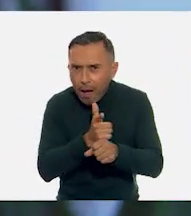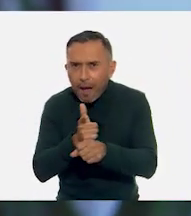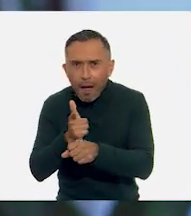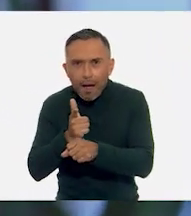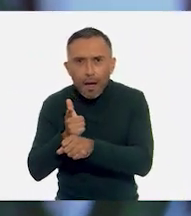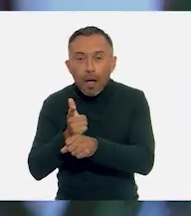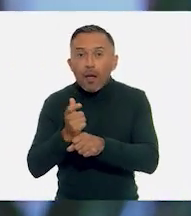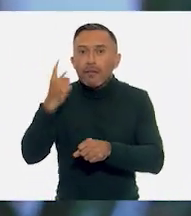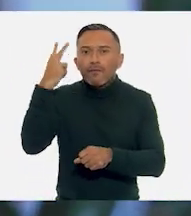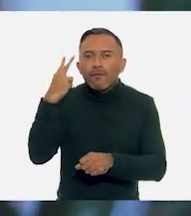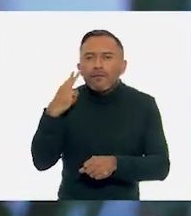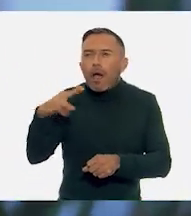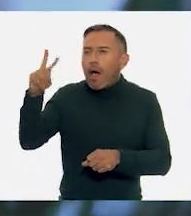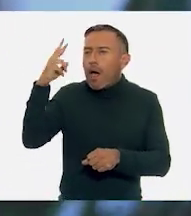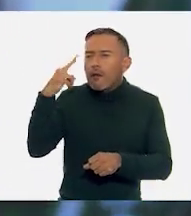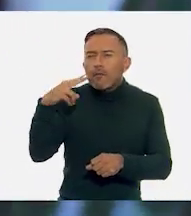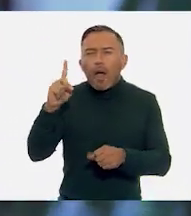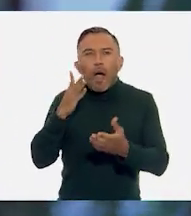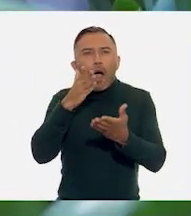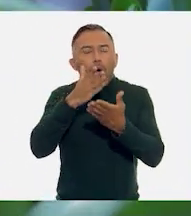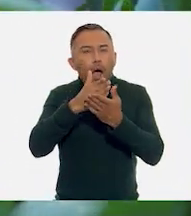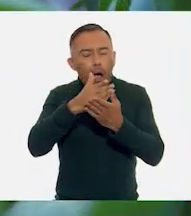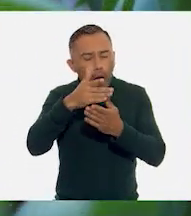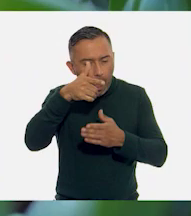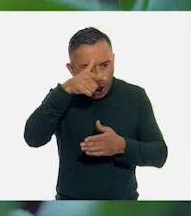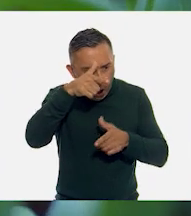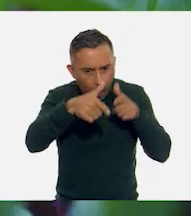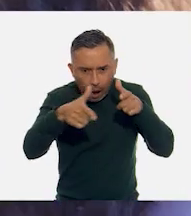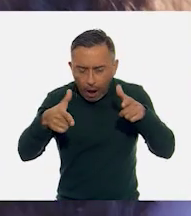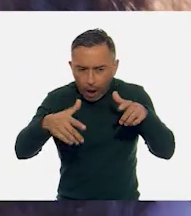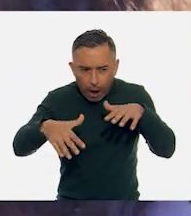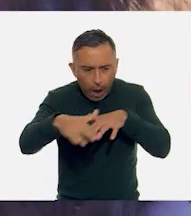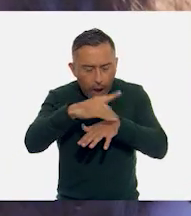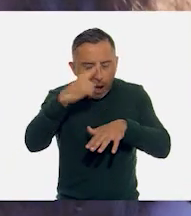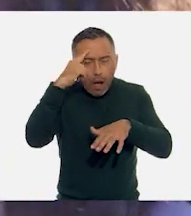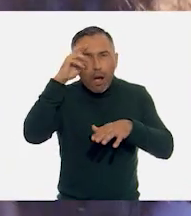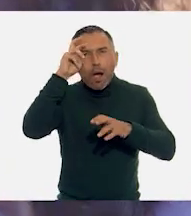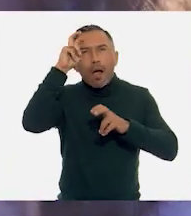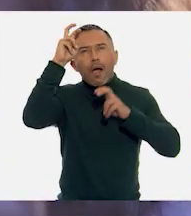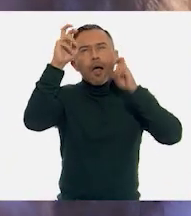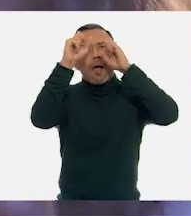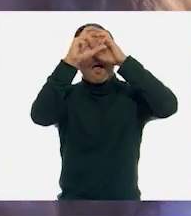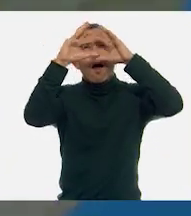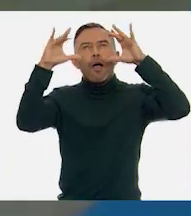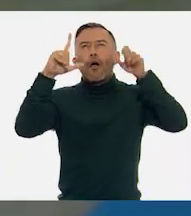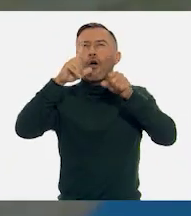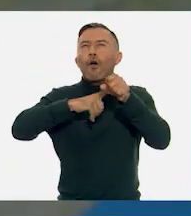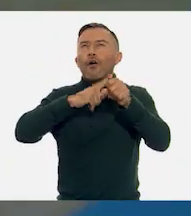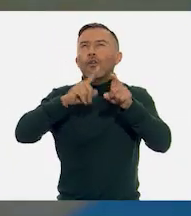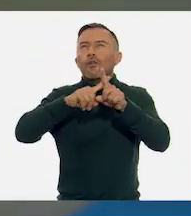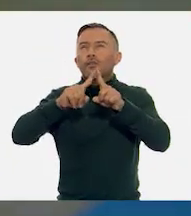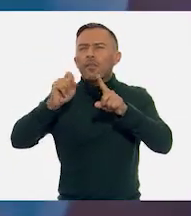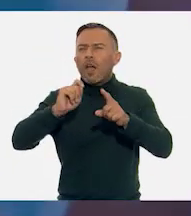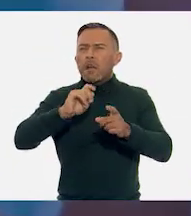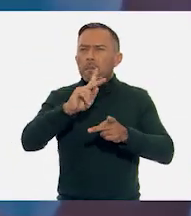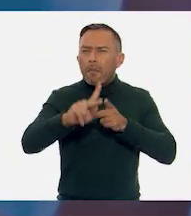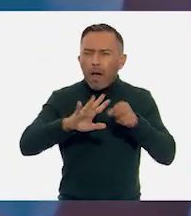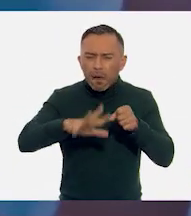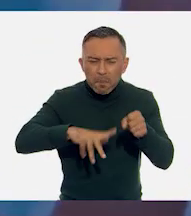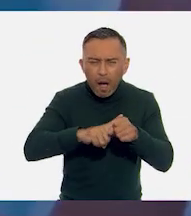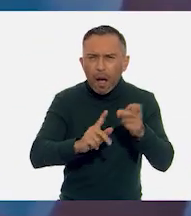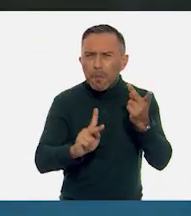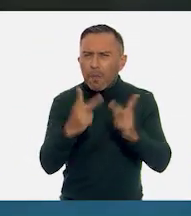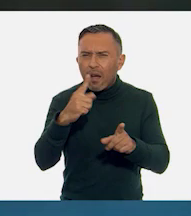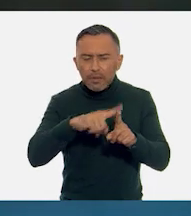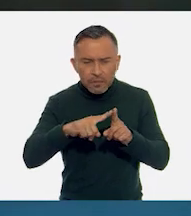mi imaginación se convertía en un universo de colores y siempre despertó la curiosidad por el mundo y todos los seres que lo habitan.